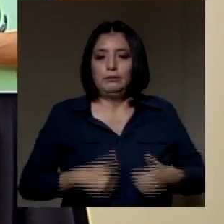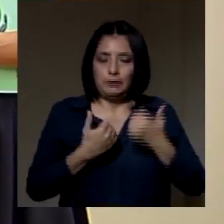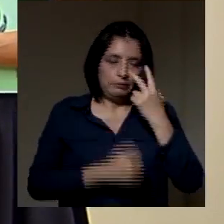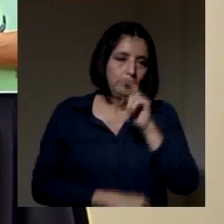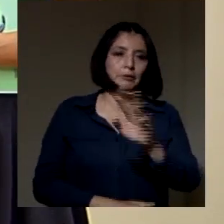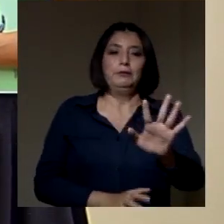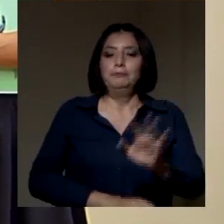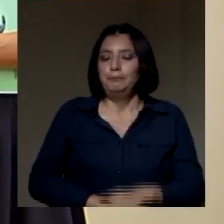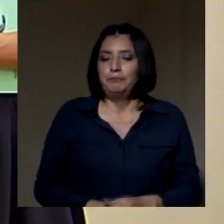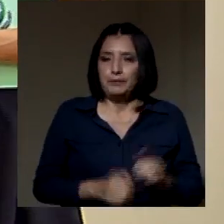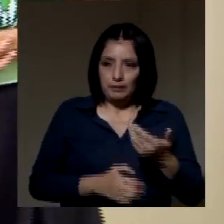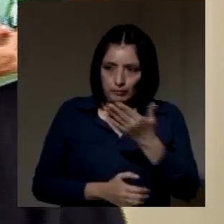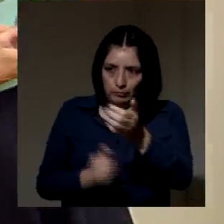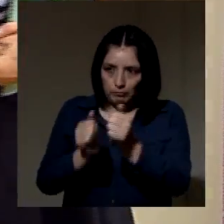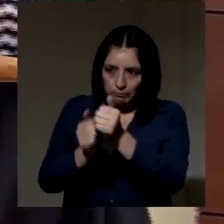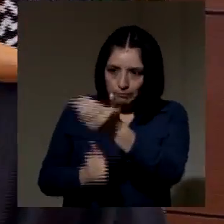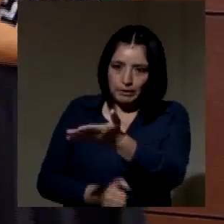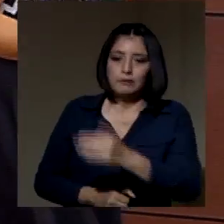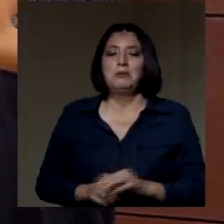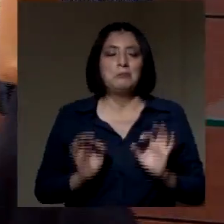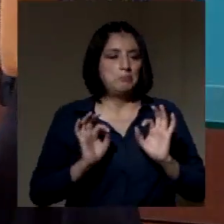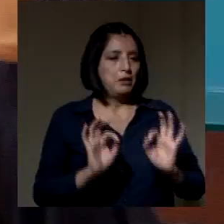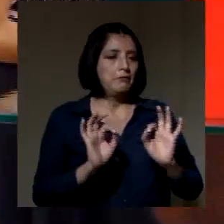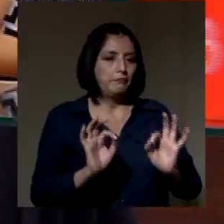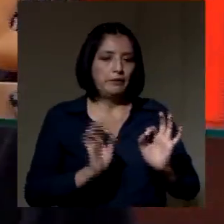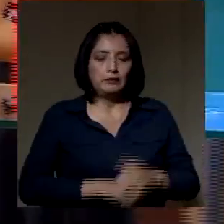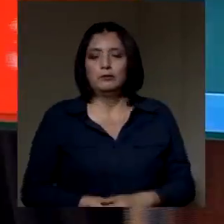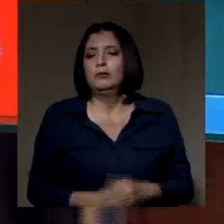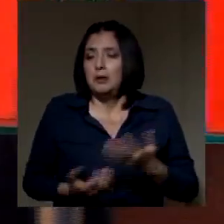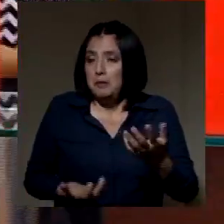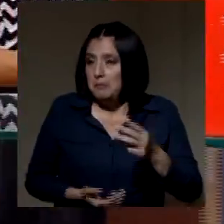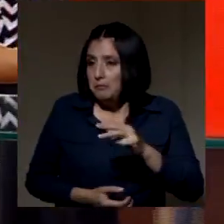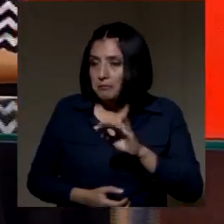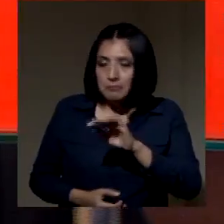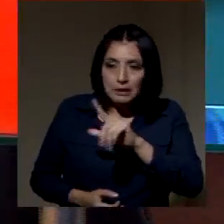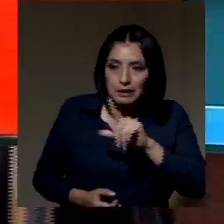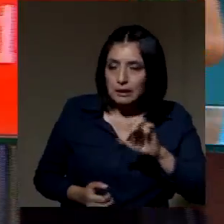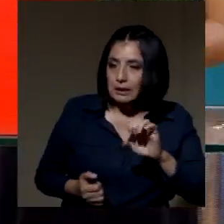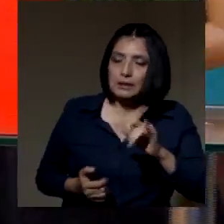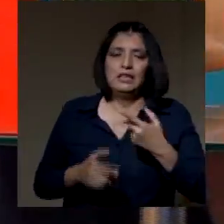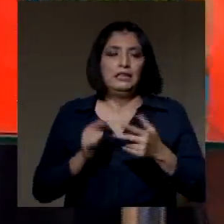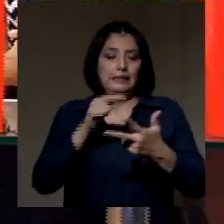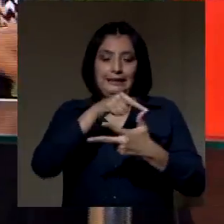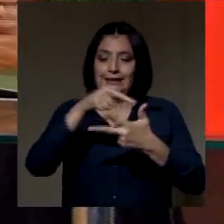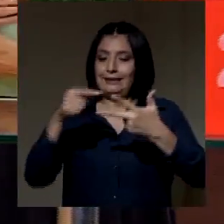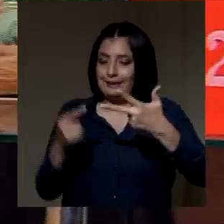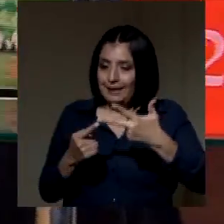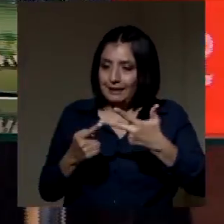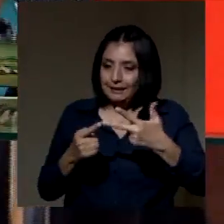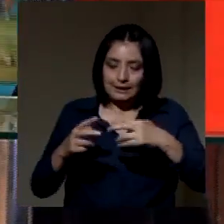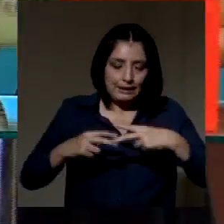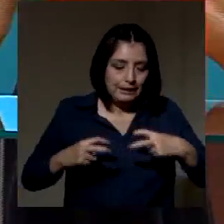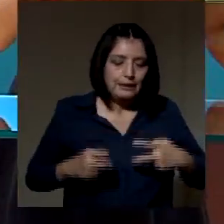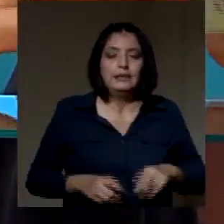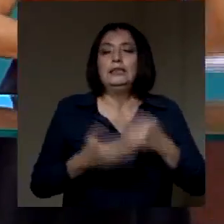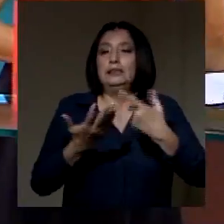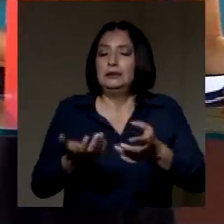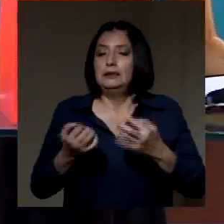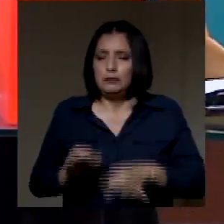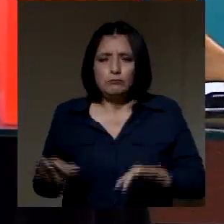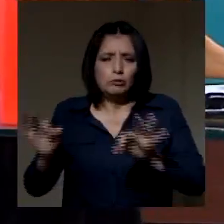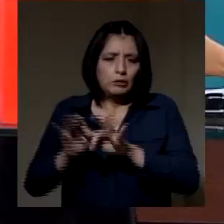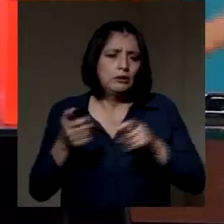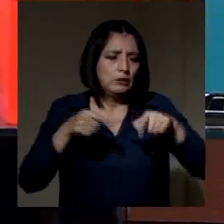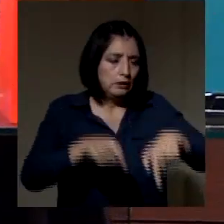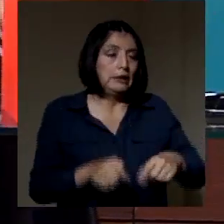Milen. Acompáñame, por favor. Perfecto. Milen, hay tres exámenes... Importantes. Y queremos en este